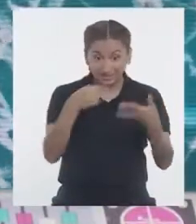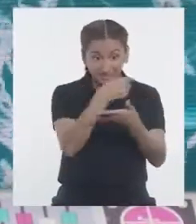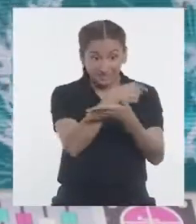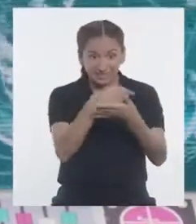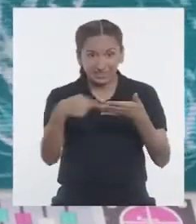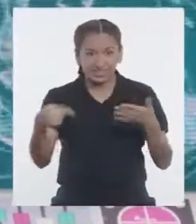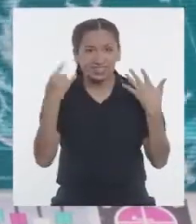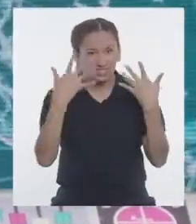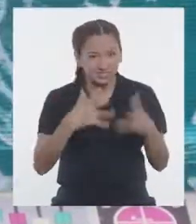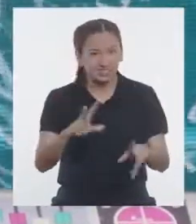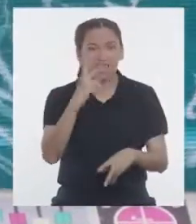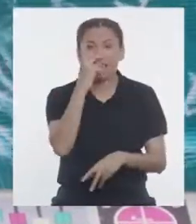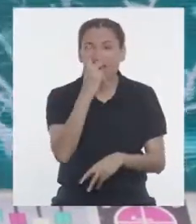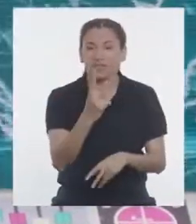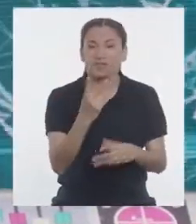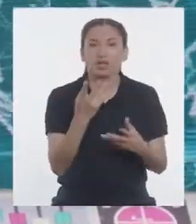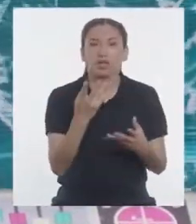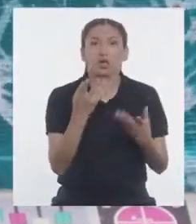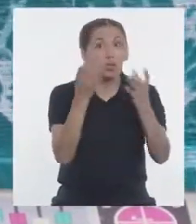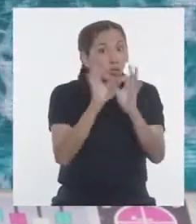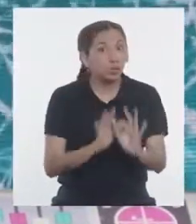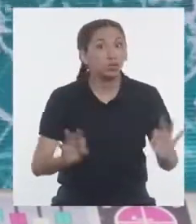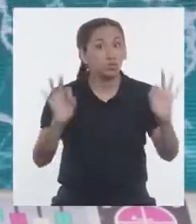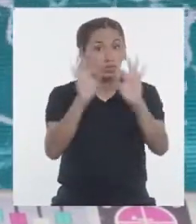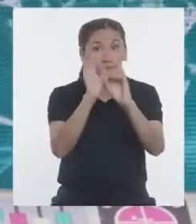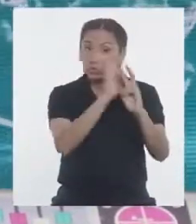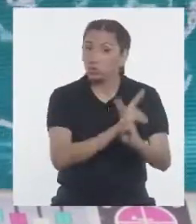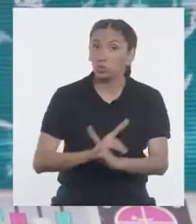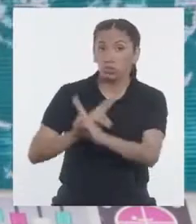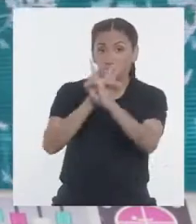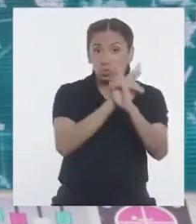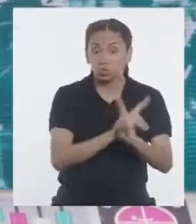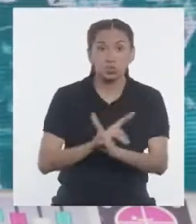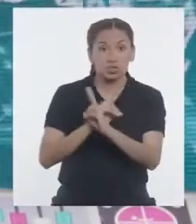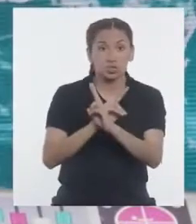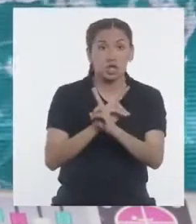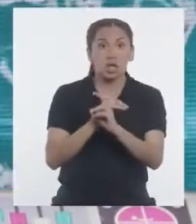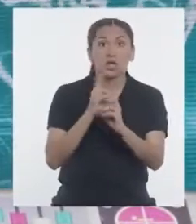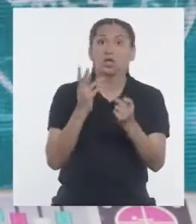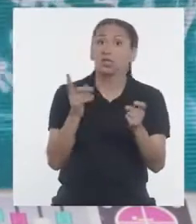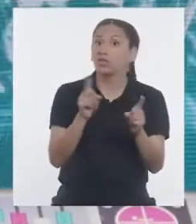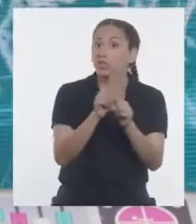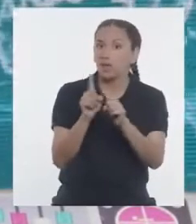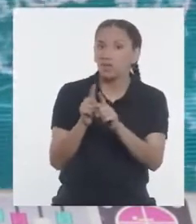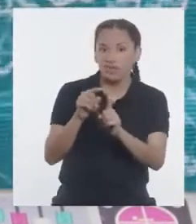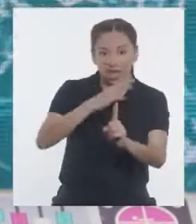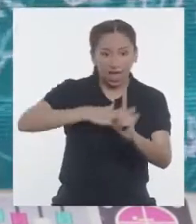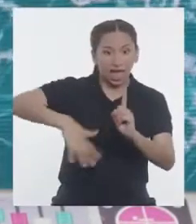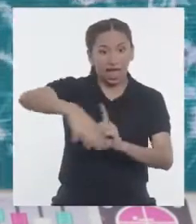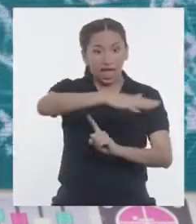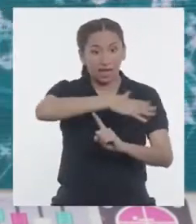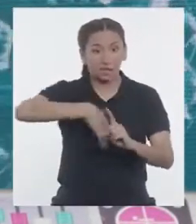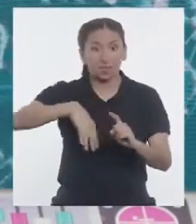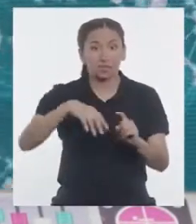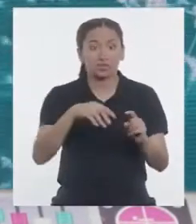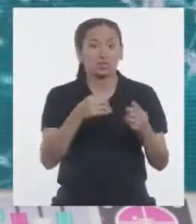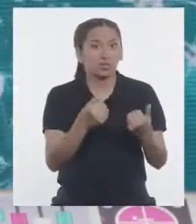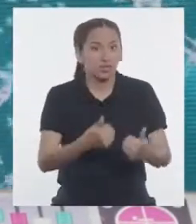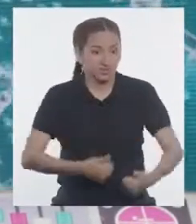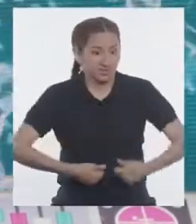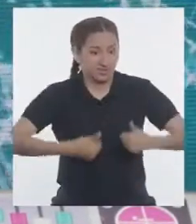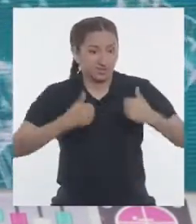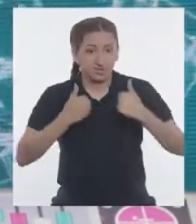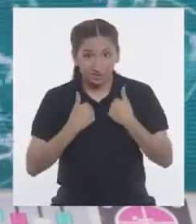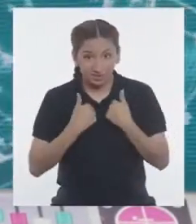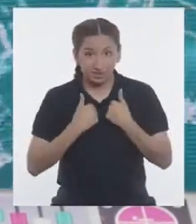semana en la que vimos la importancia de la preservación de los ecosistemas y la biodiversidad, tenemos